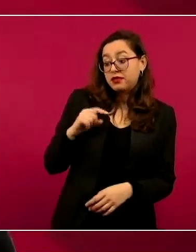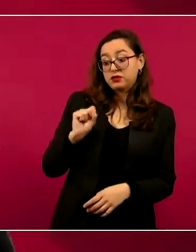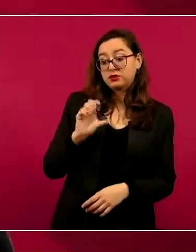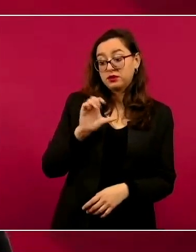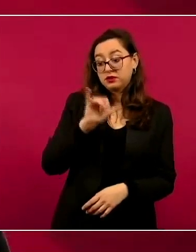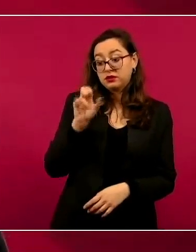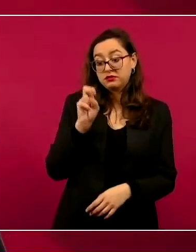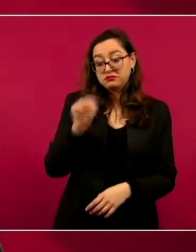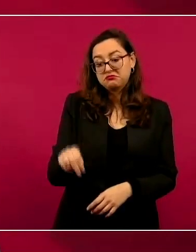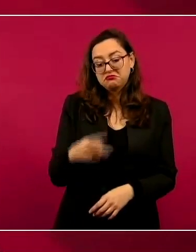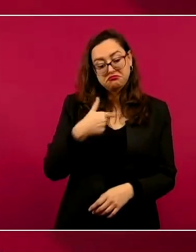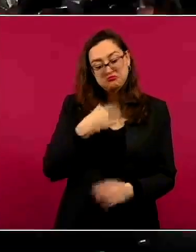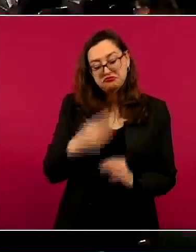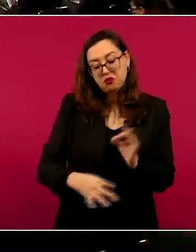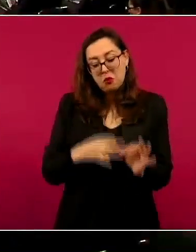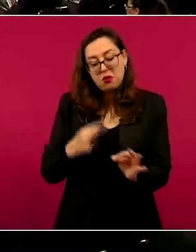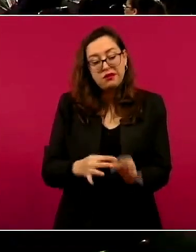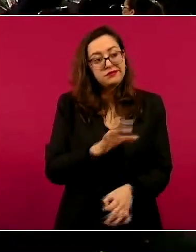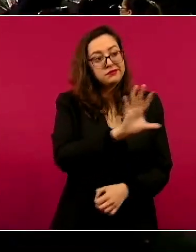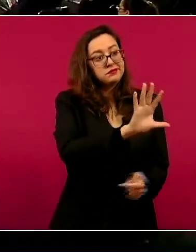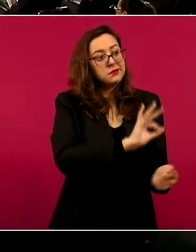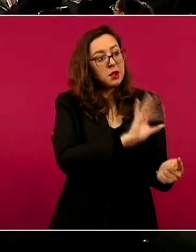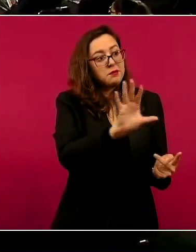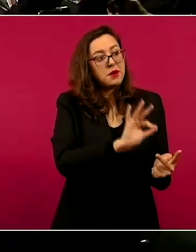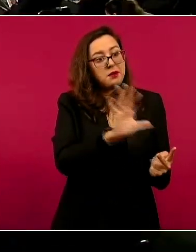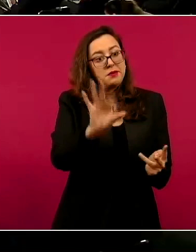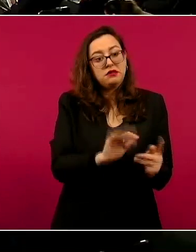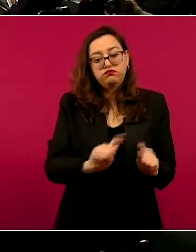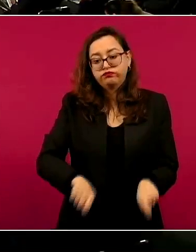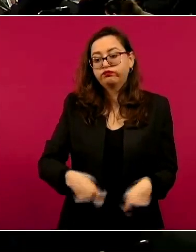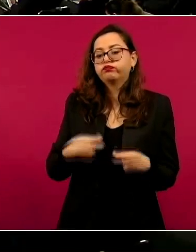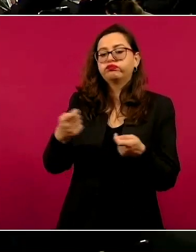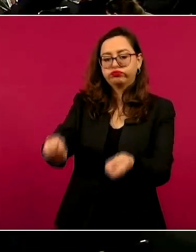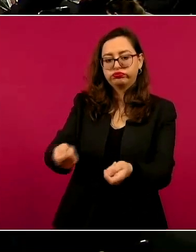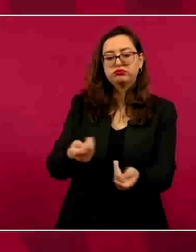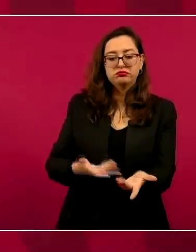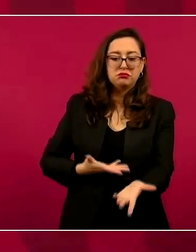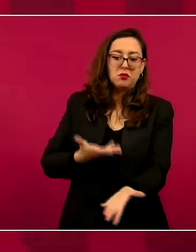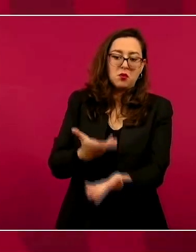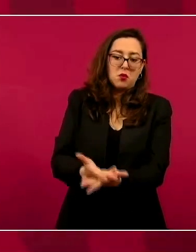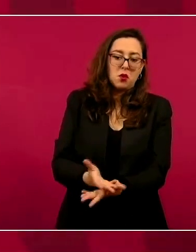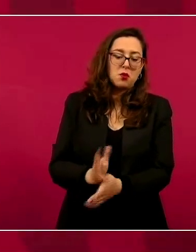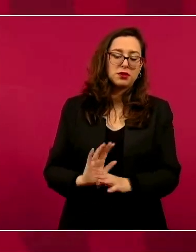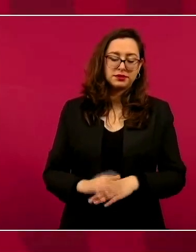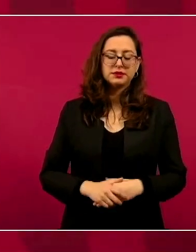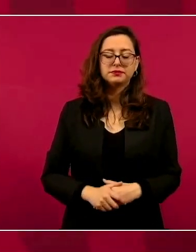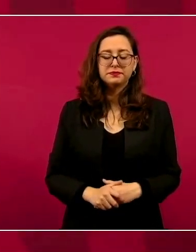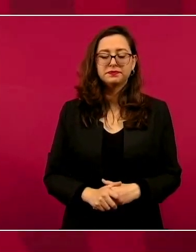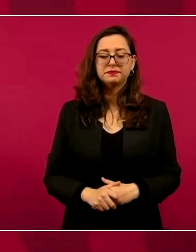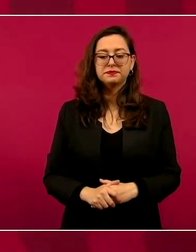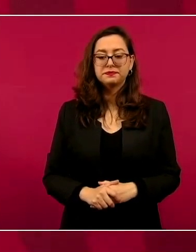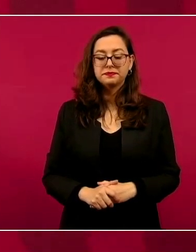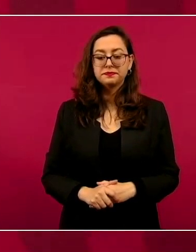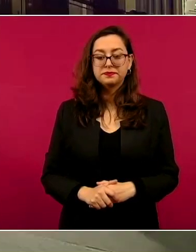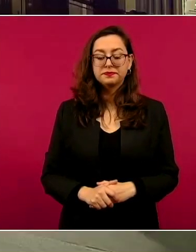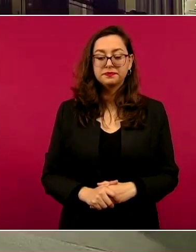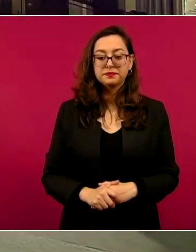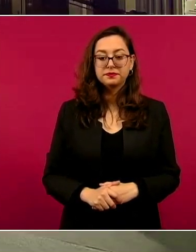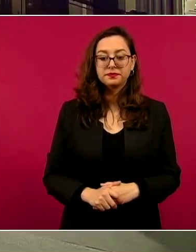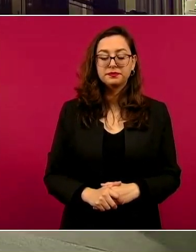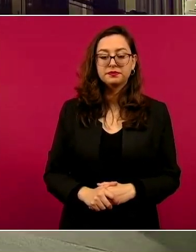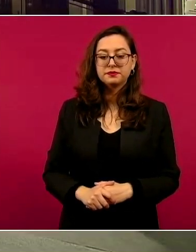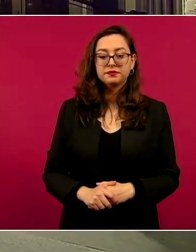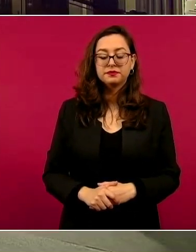Judicial. Y es lo que voy a hacer. Voy a mandar la terna. Y por